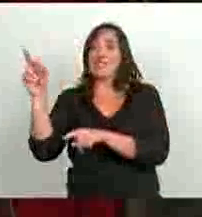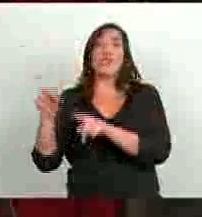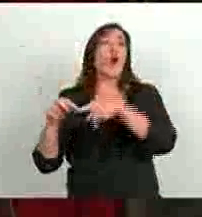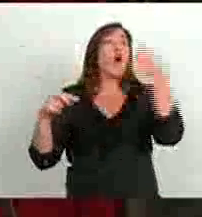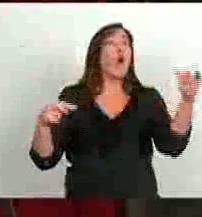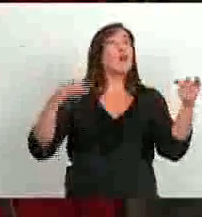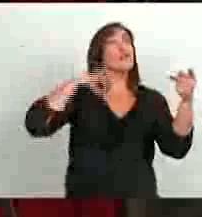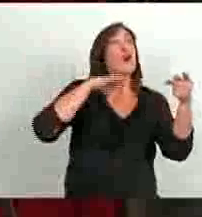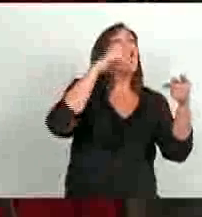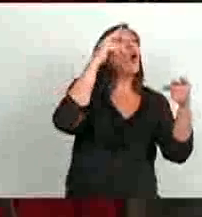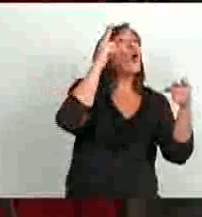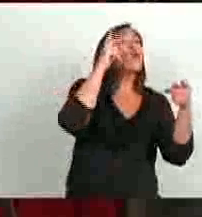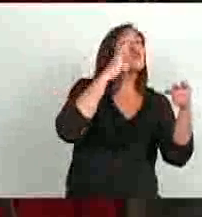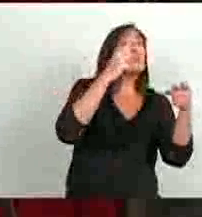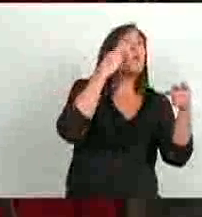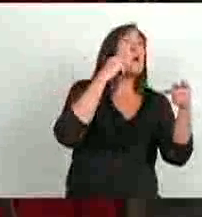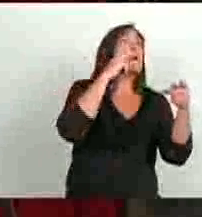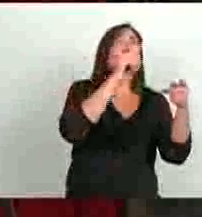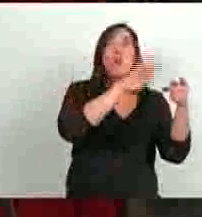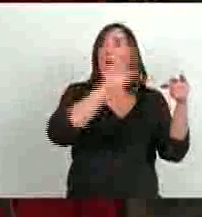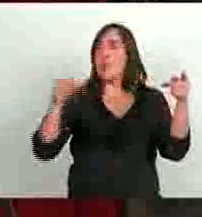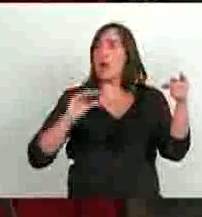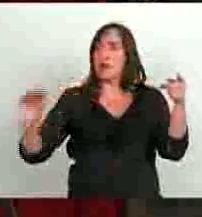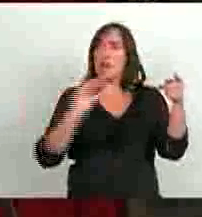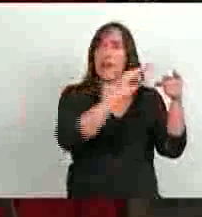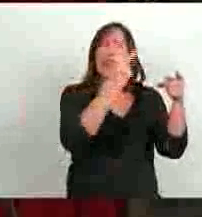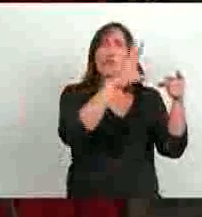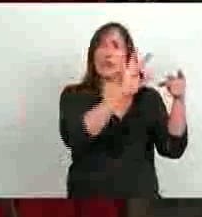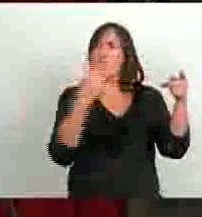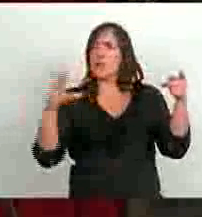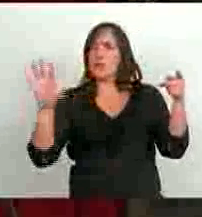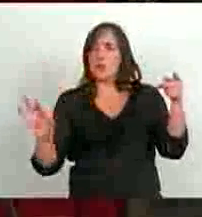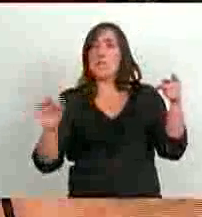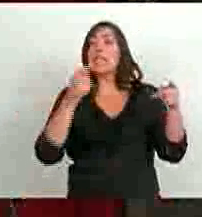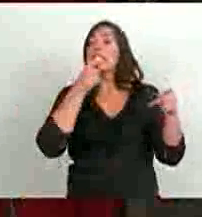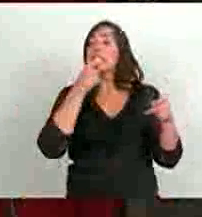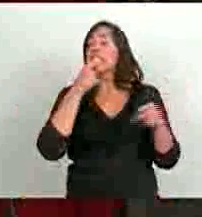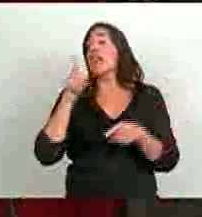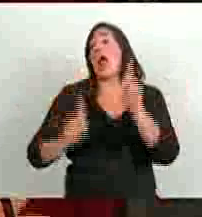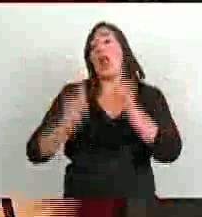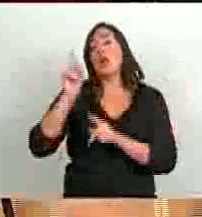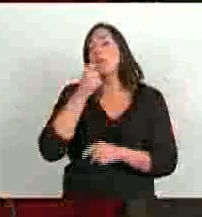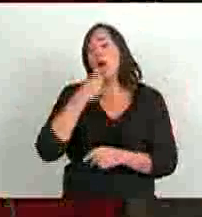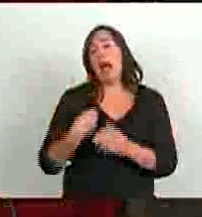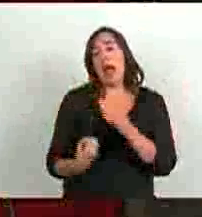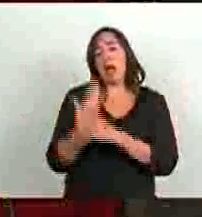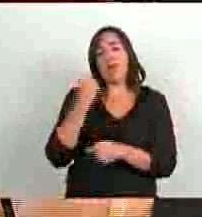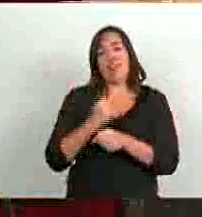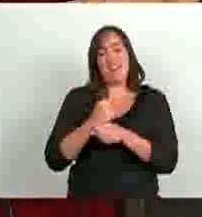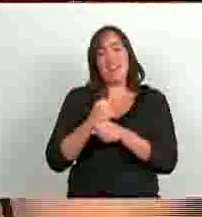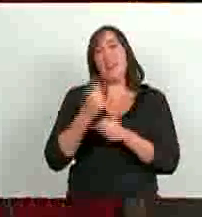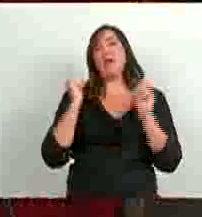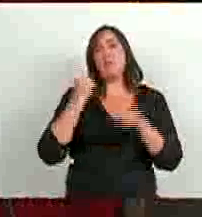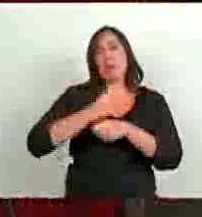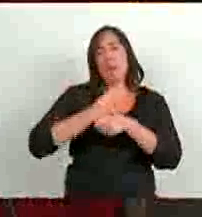que cobra 8.000 o 9.000. Y además, si tiene dos cargos, que en la primaria sería dos frente a grado